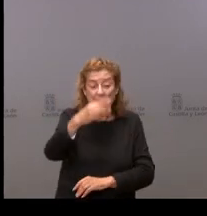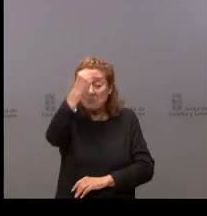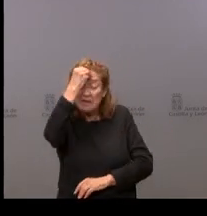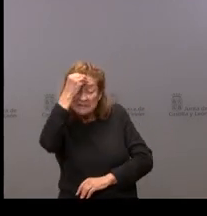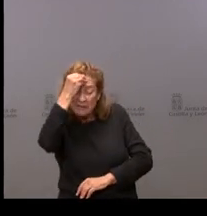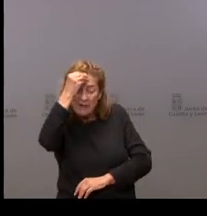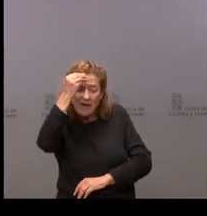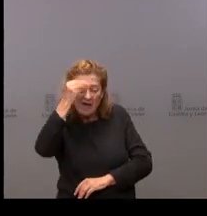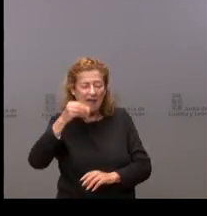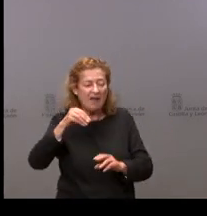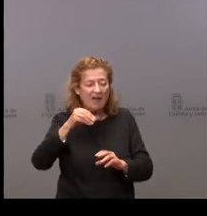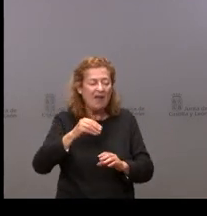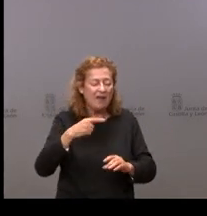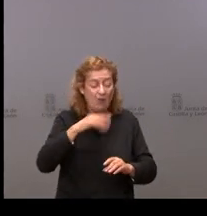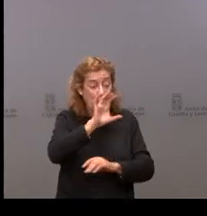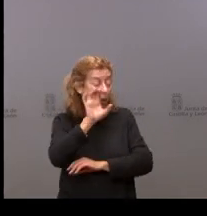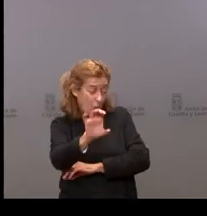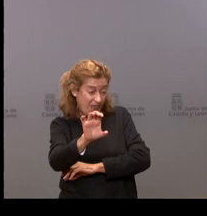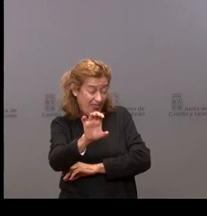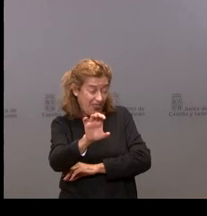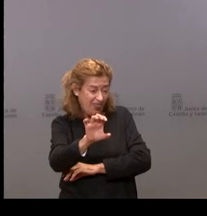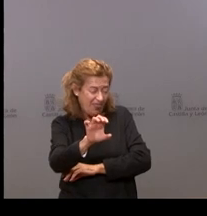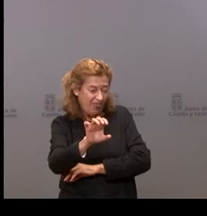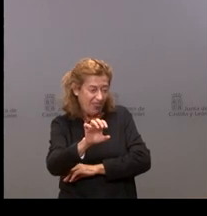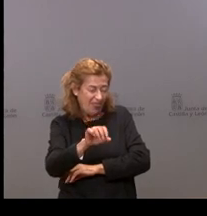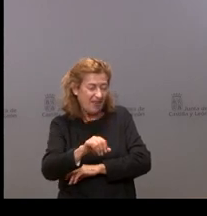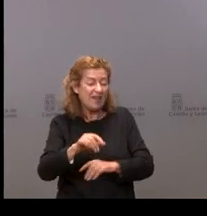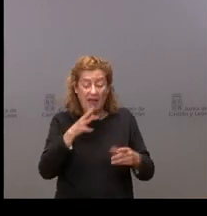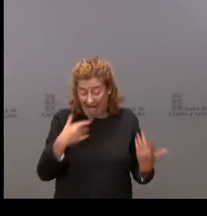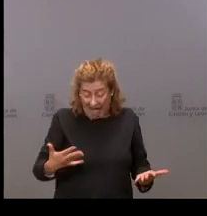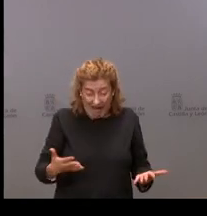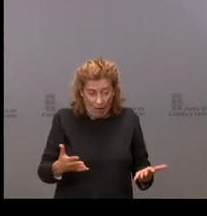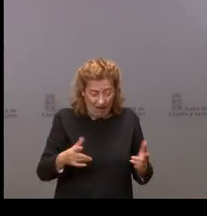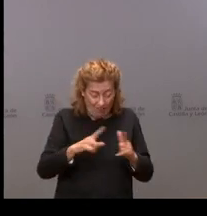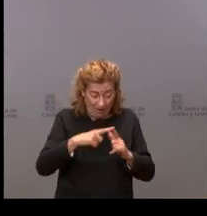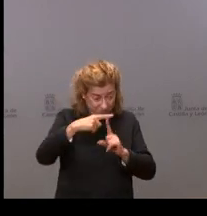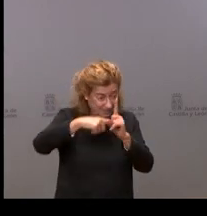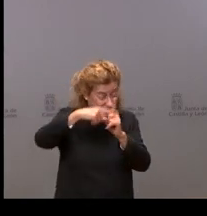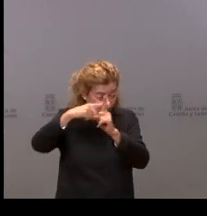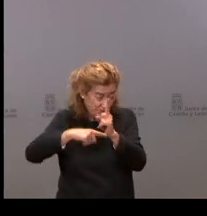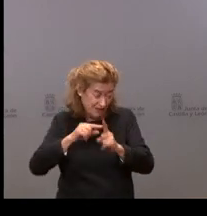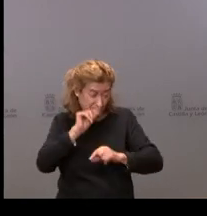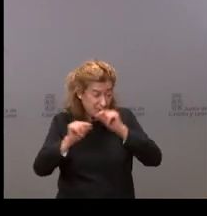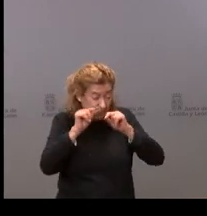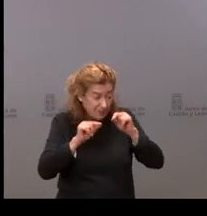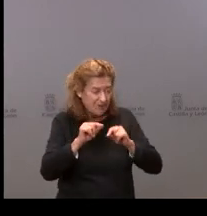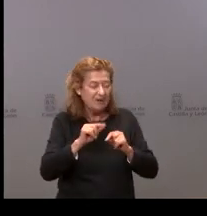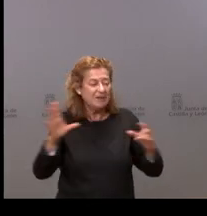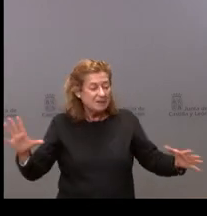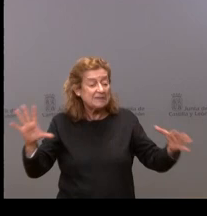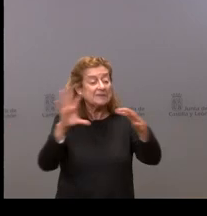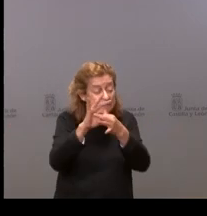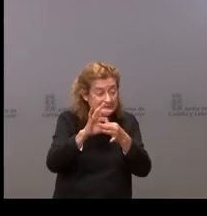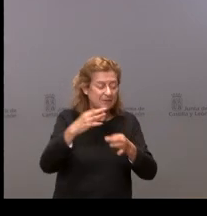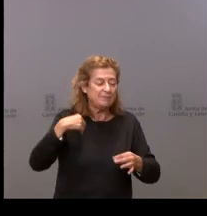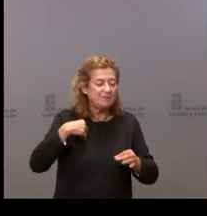la comunidad, tal y como estaban los indicadores de la pandemia, encajaba dentro de la